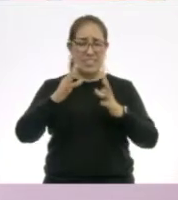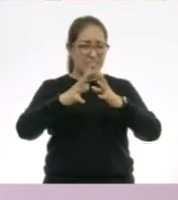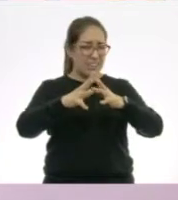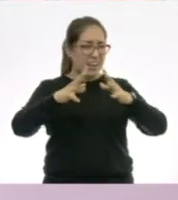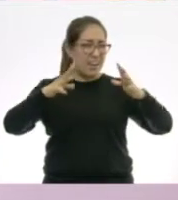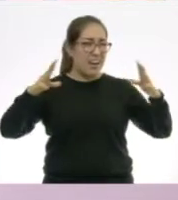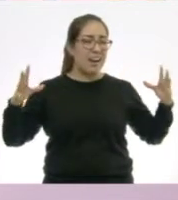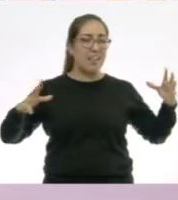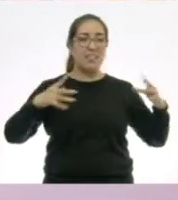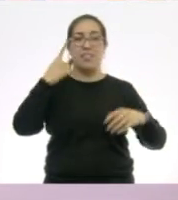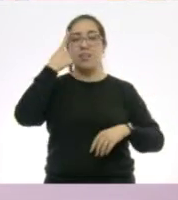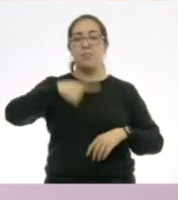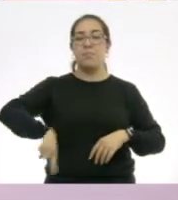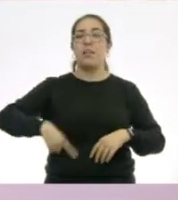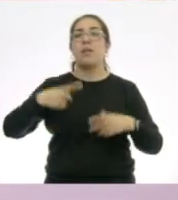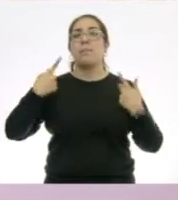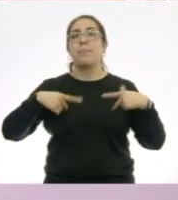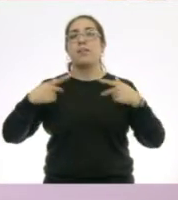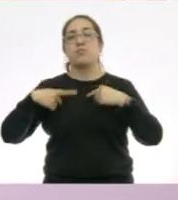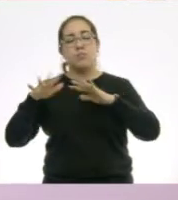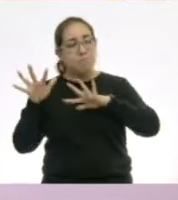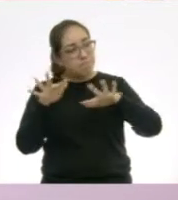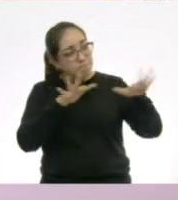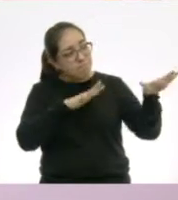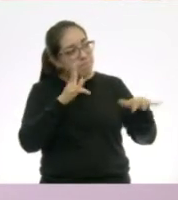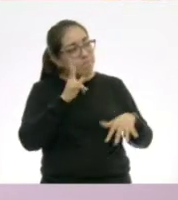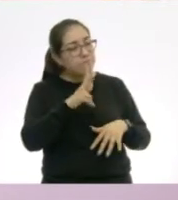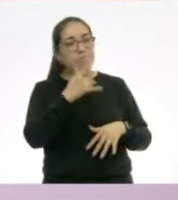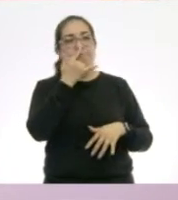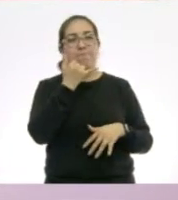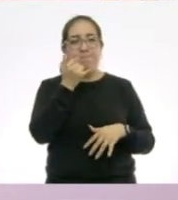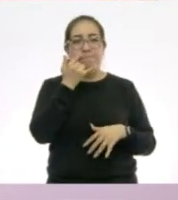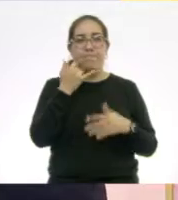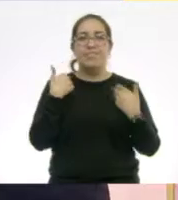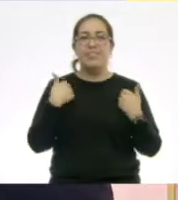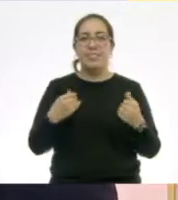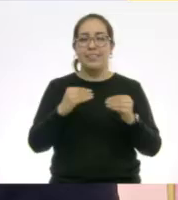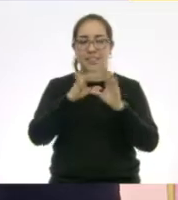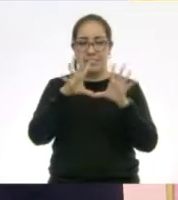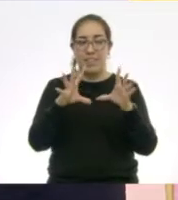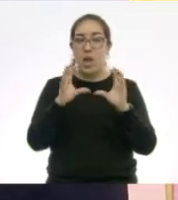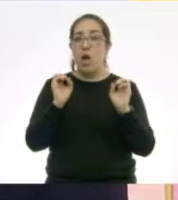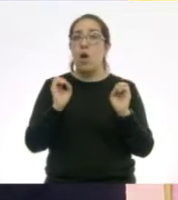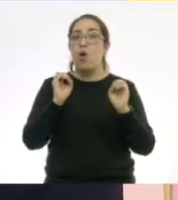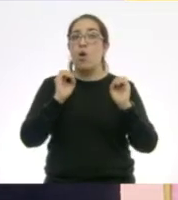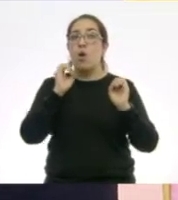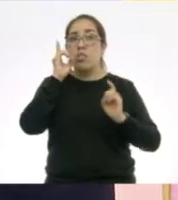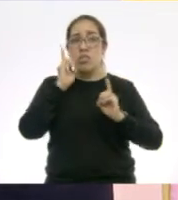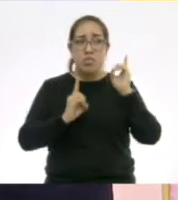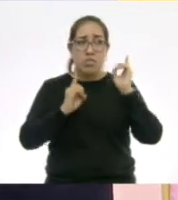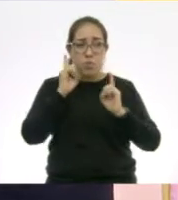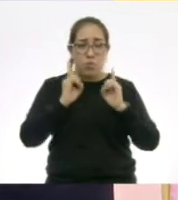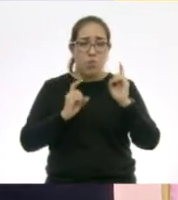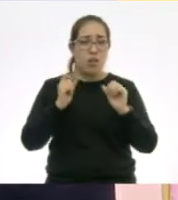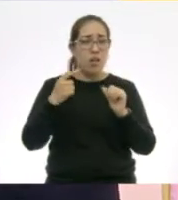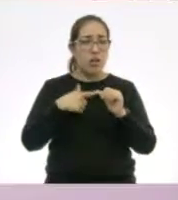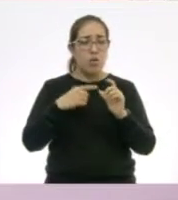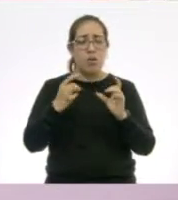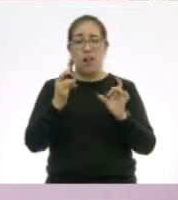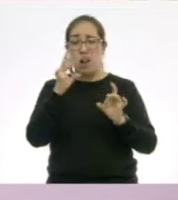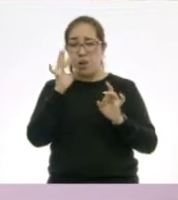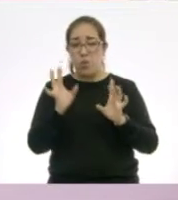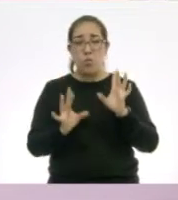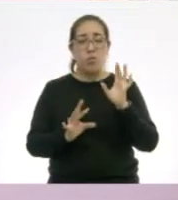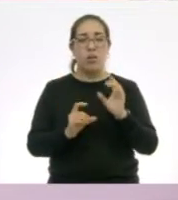sean hermosos lo que ustedes van a presentar. Y si hay algunas palabras, por favor, que vayan ustedes a poner en su